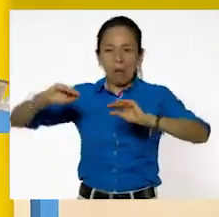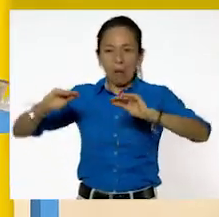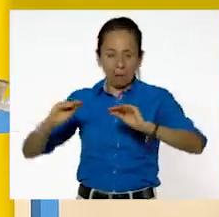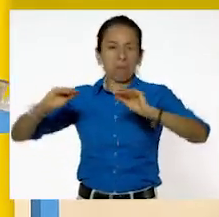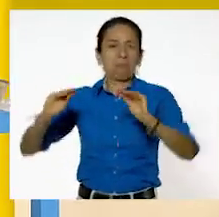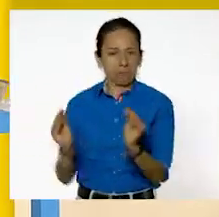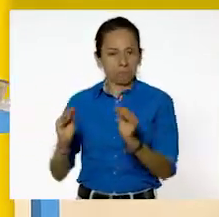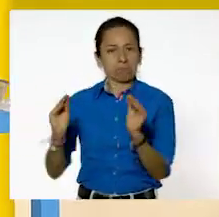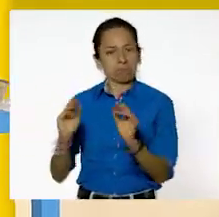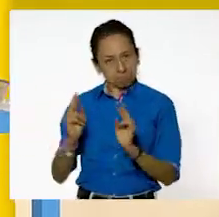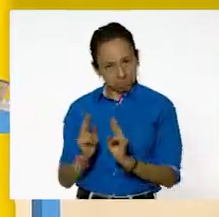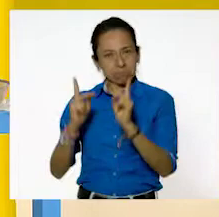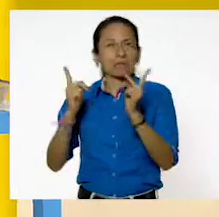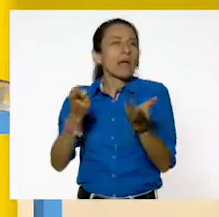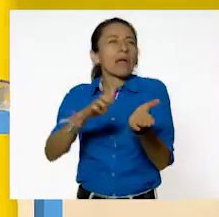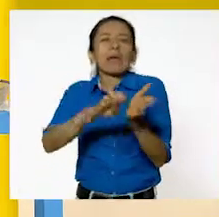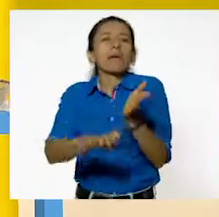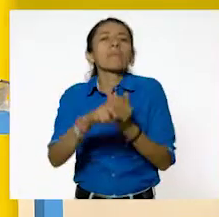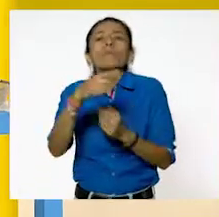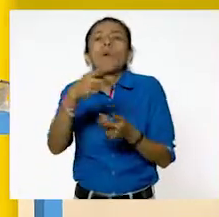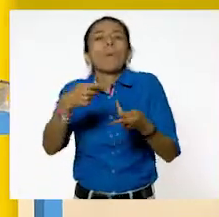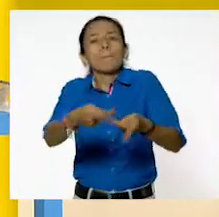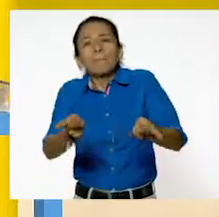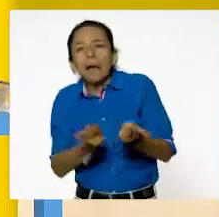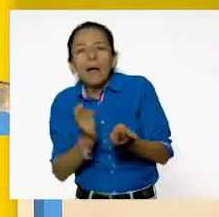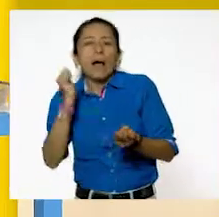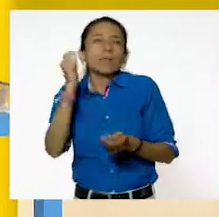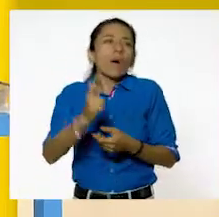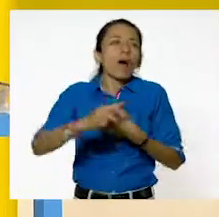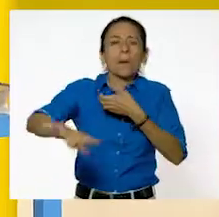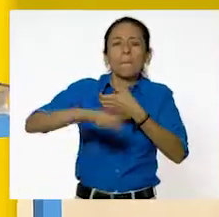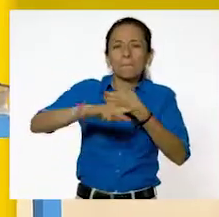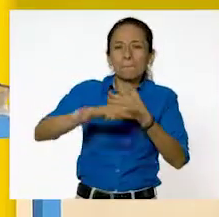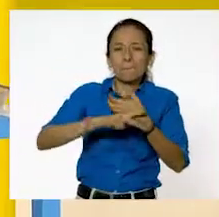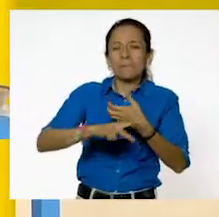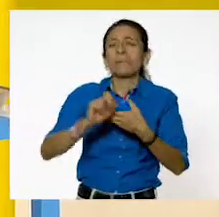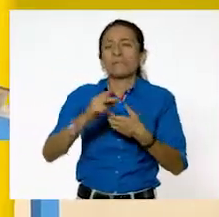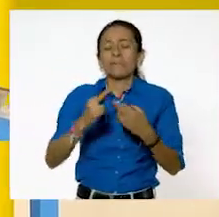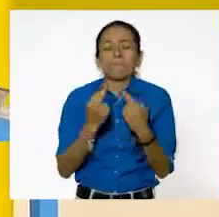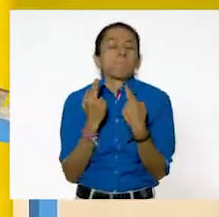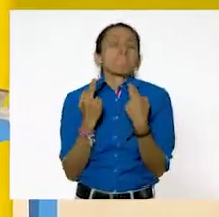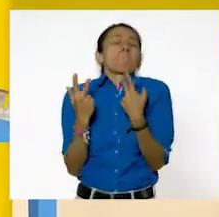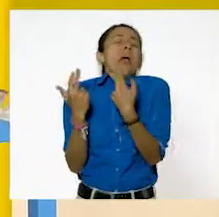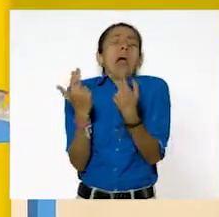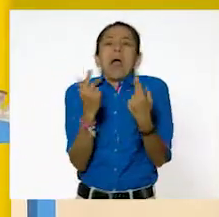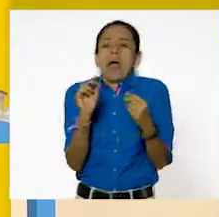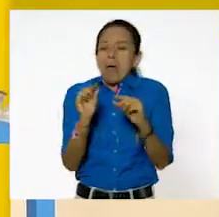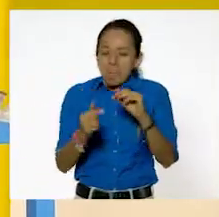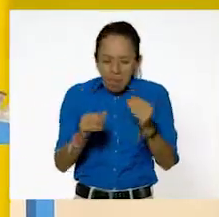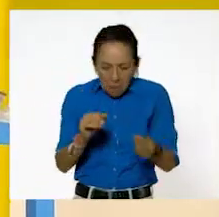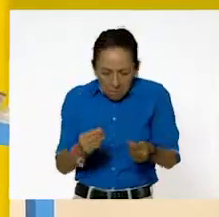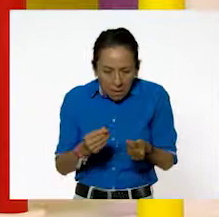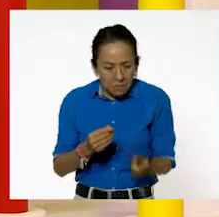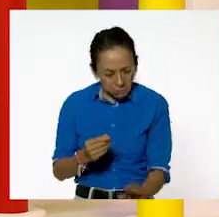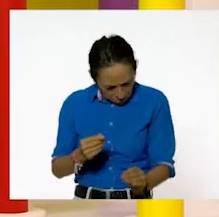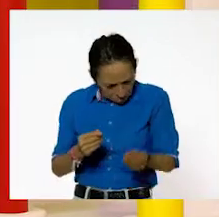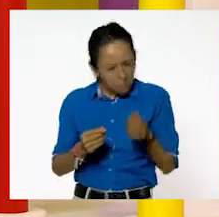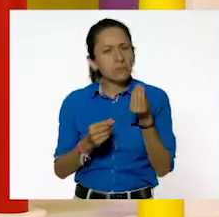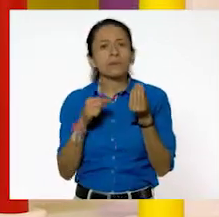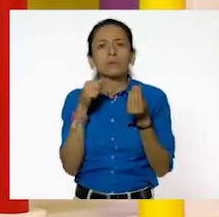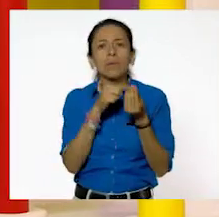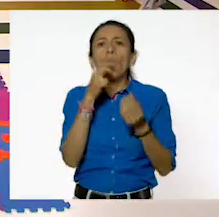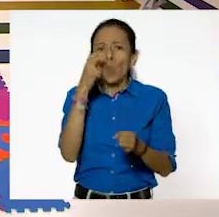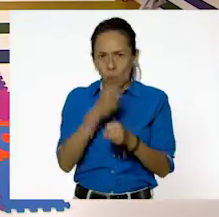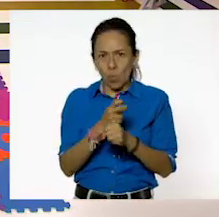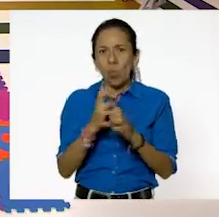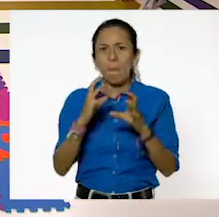rompe algún traste. Claro. Algún cristal, caen los pedacitos de vidrio, pero siguen siendo sólidos. Así es. Ahora,